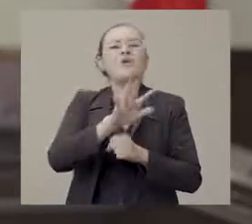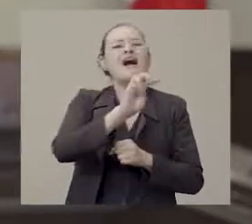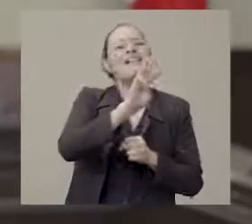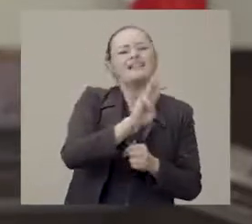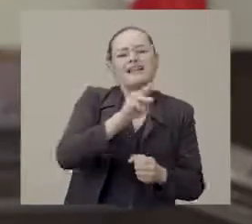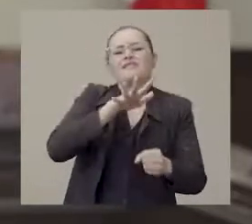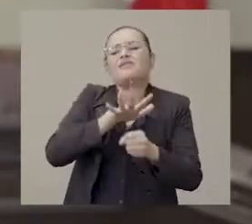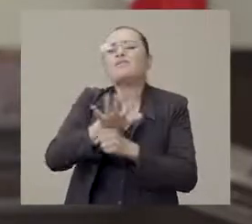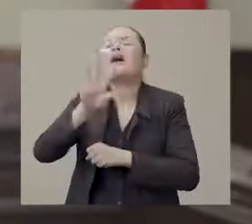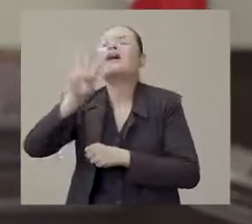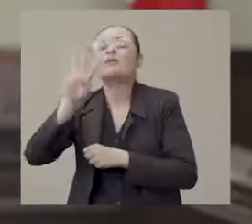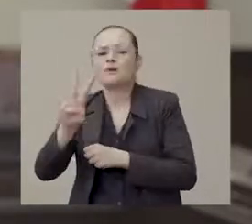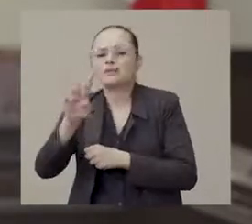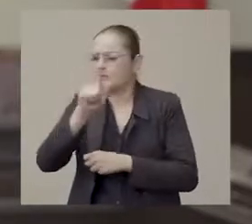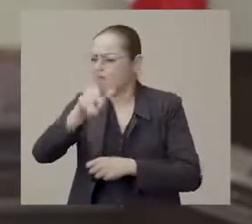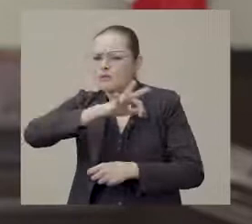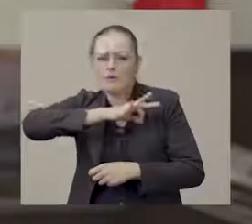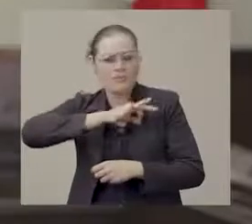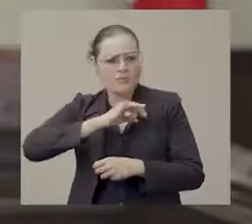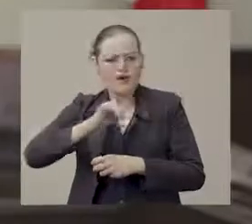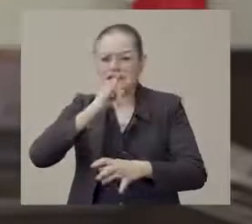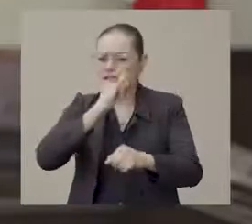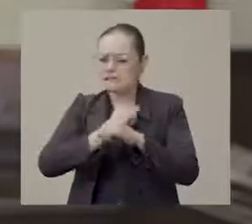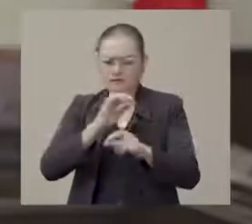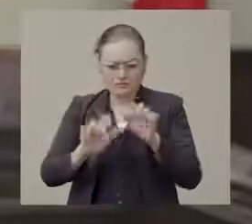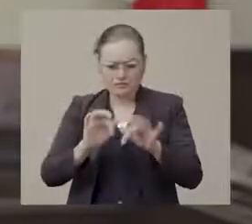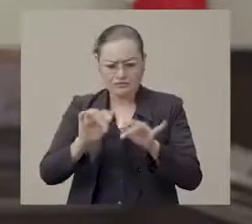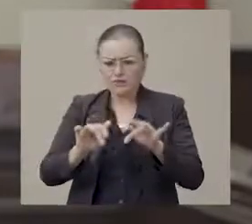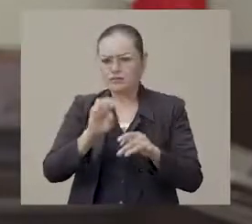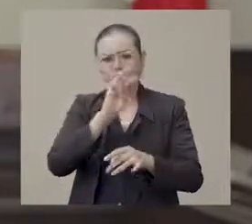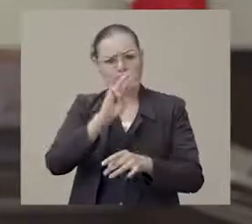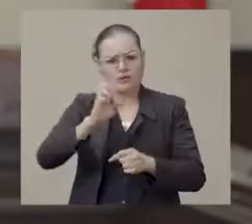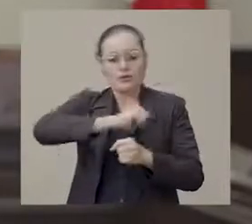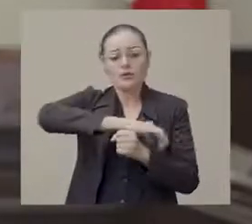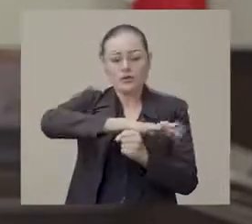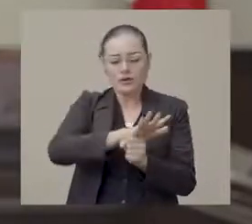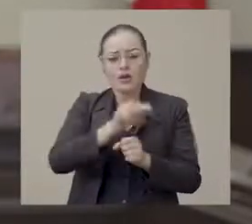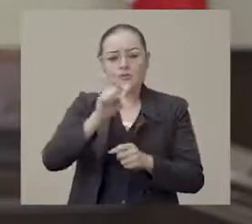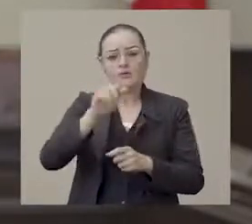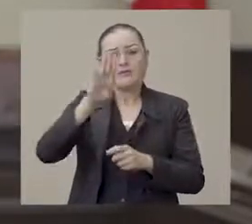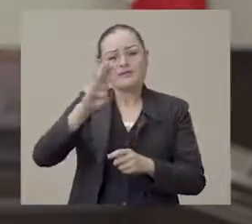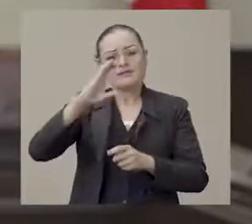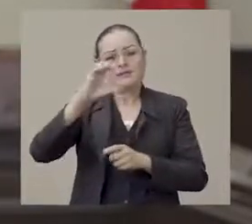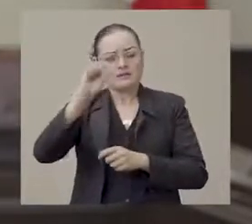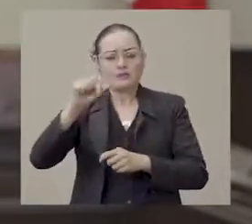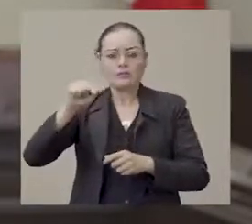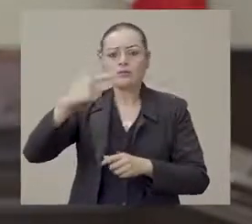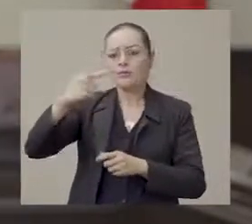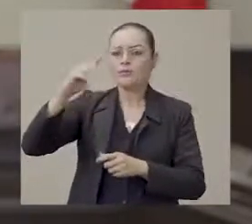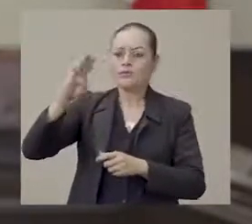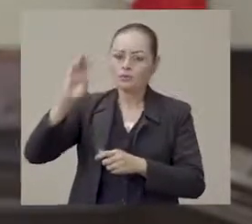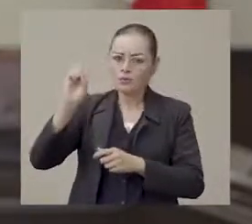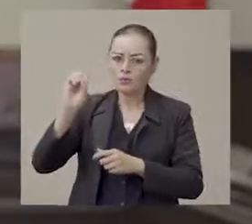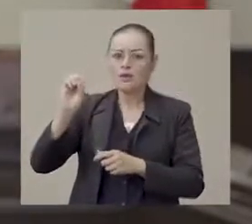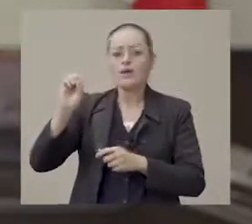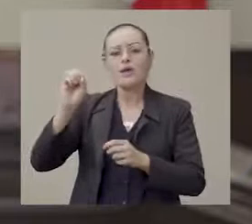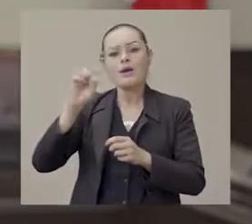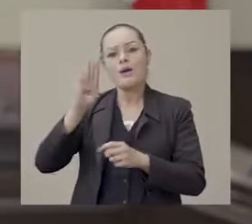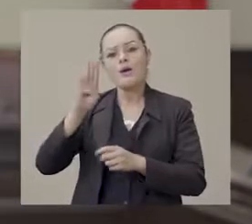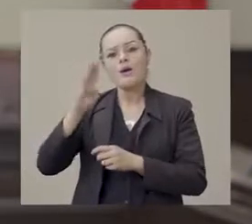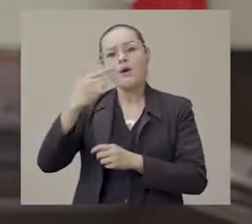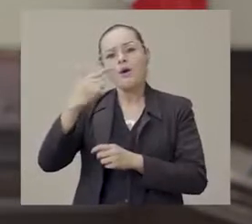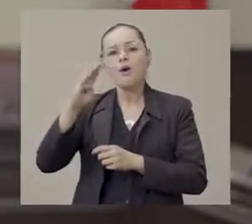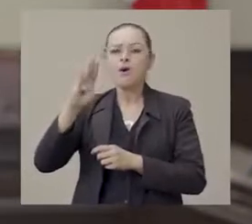restricciones que corresponden a cada nivel de alerta pueden ser consultadas en nuestra página coronavirus.bcs.gov